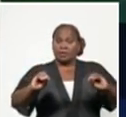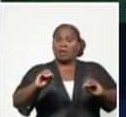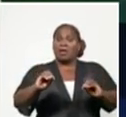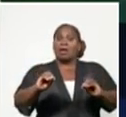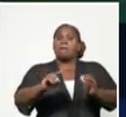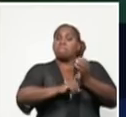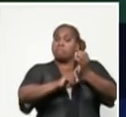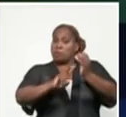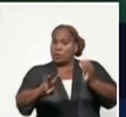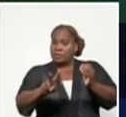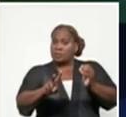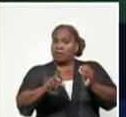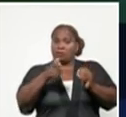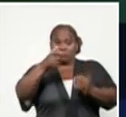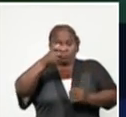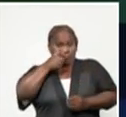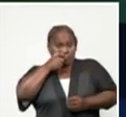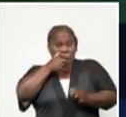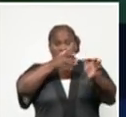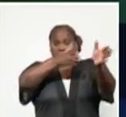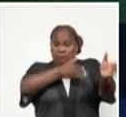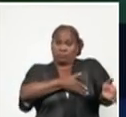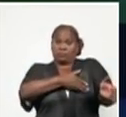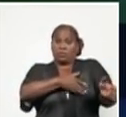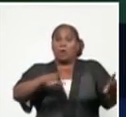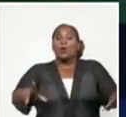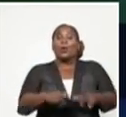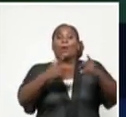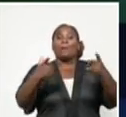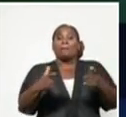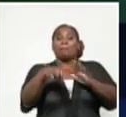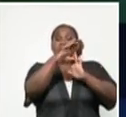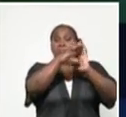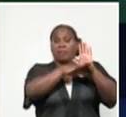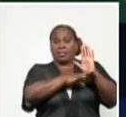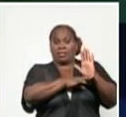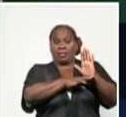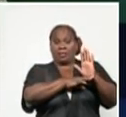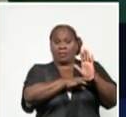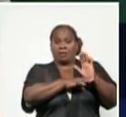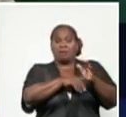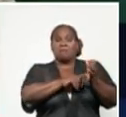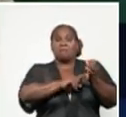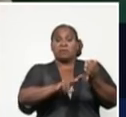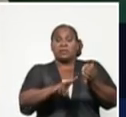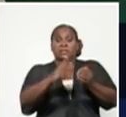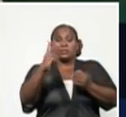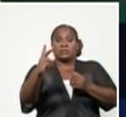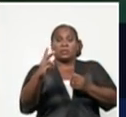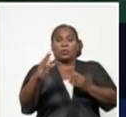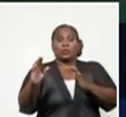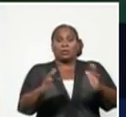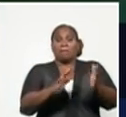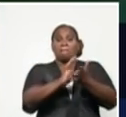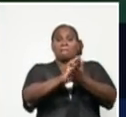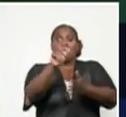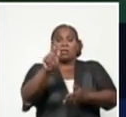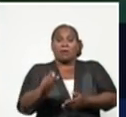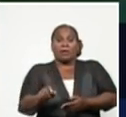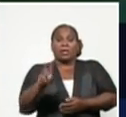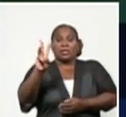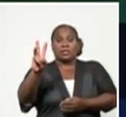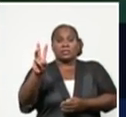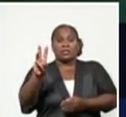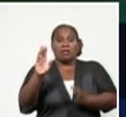mantenerse vigilantes con el cumplimiento de las medidas establecidas para aquellas que están en la segunda, que es Mayabeque, o tercera fase,